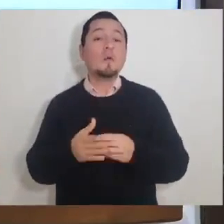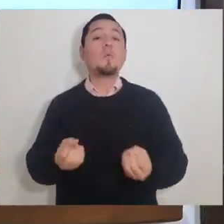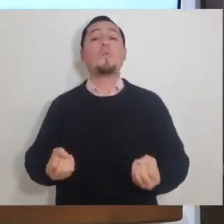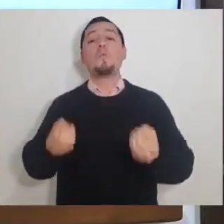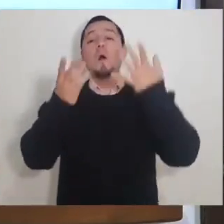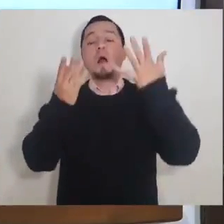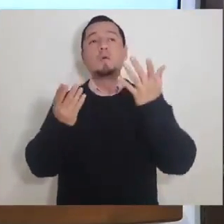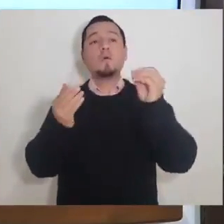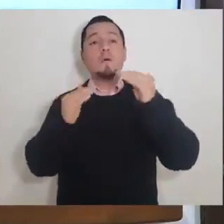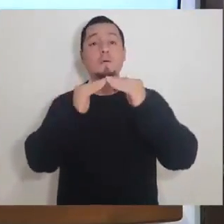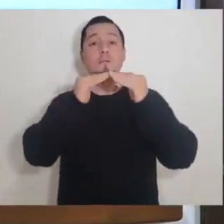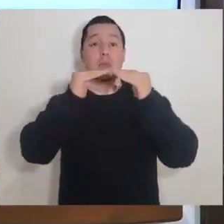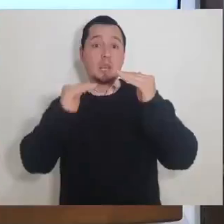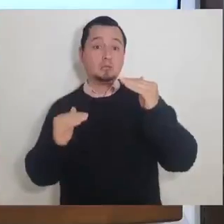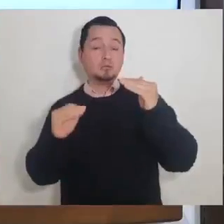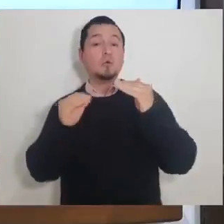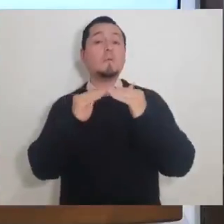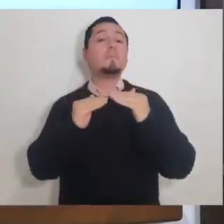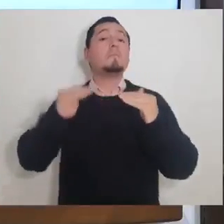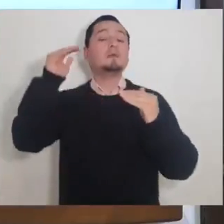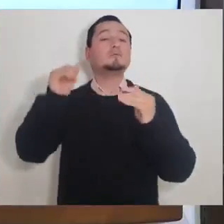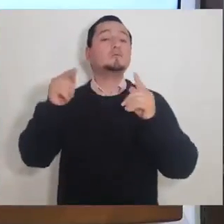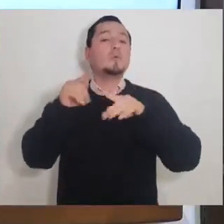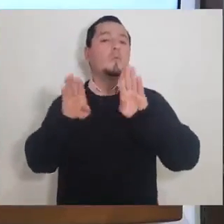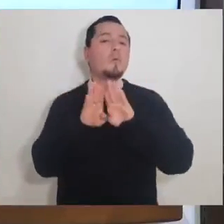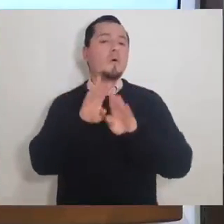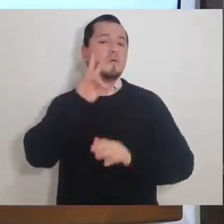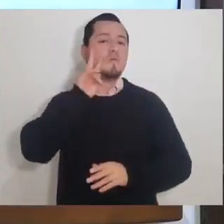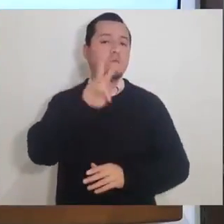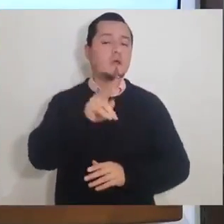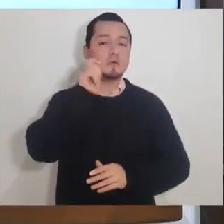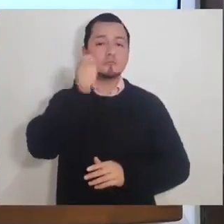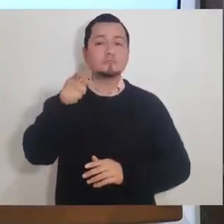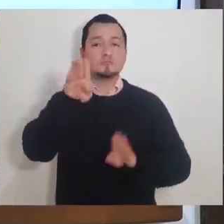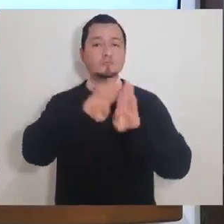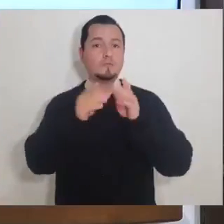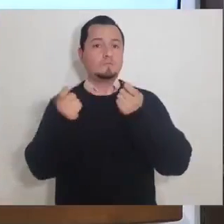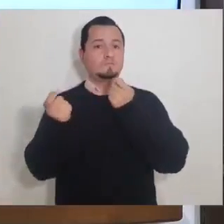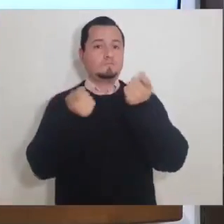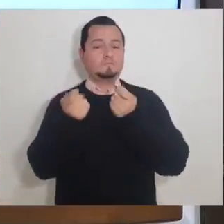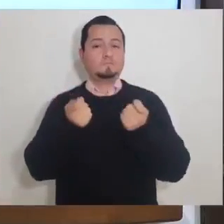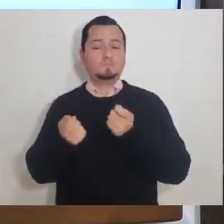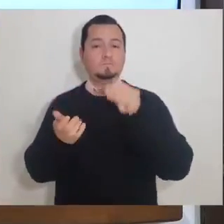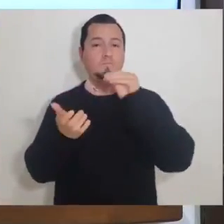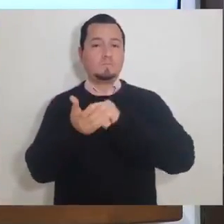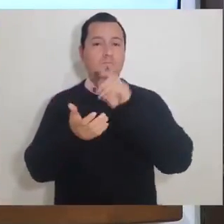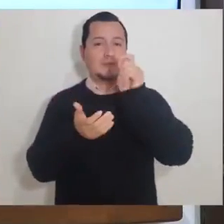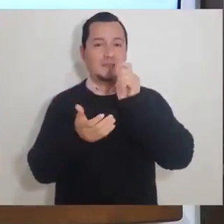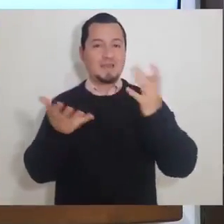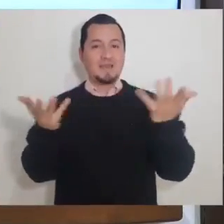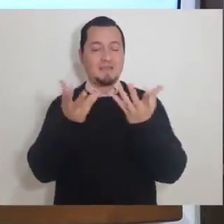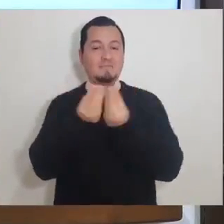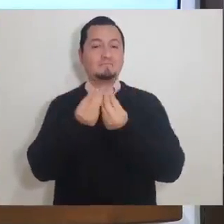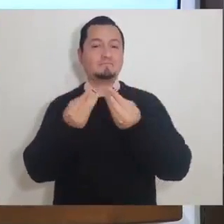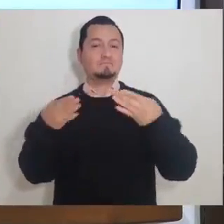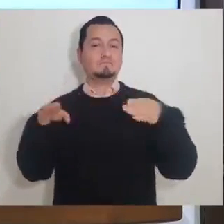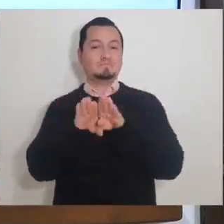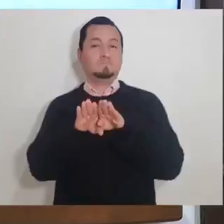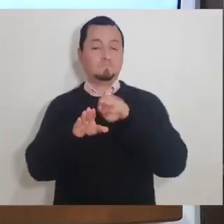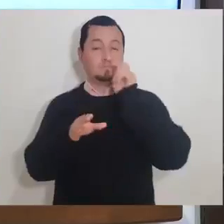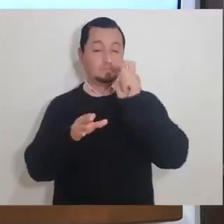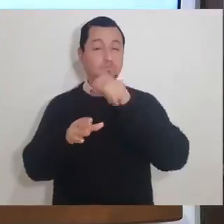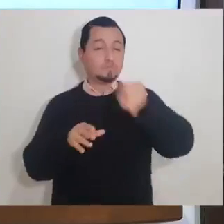inicio de un descenso moderado, paulatino, que puede ser producto de las medidas que se tomaron en este cierre del año.